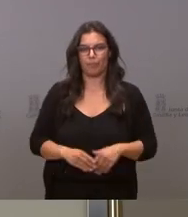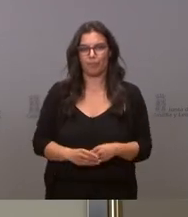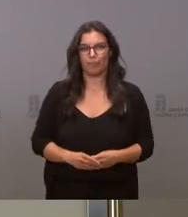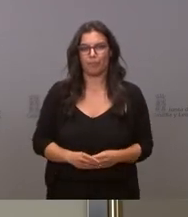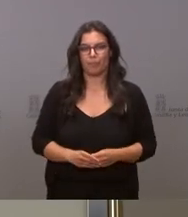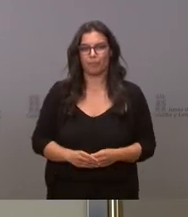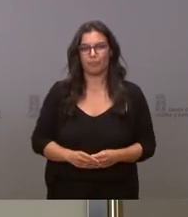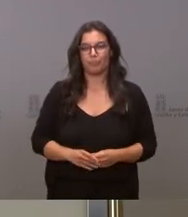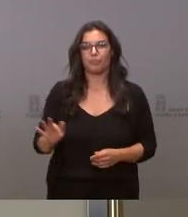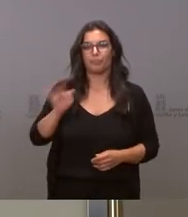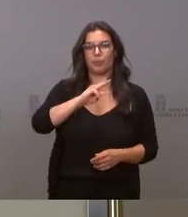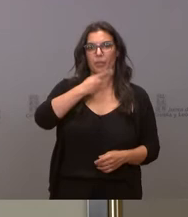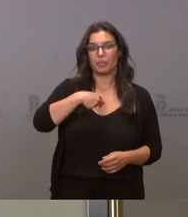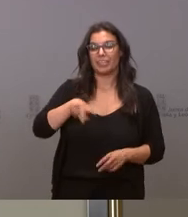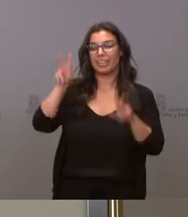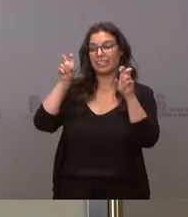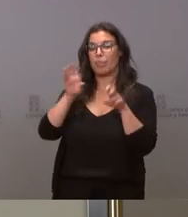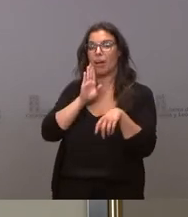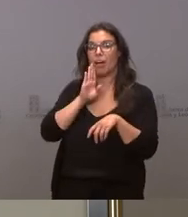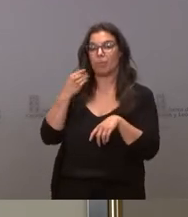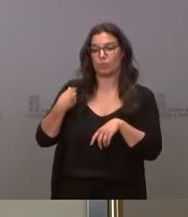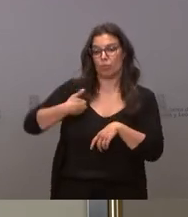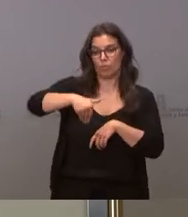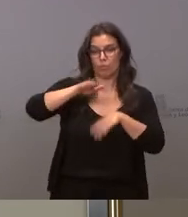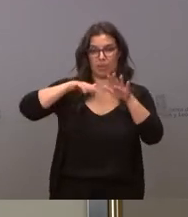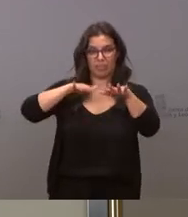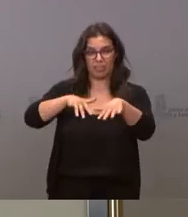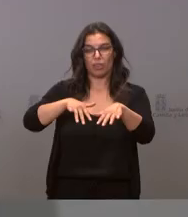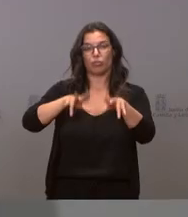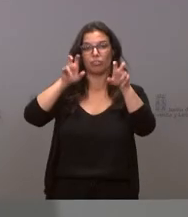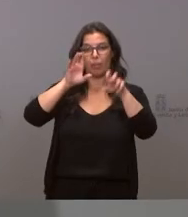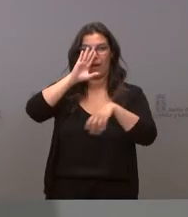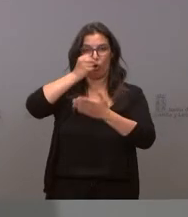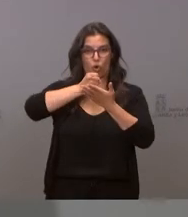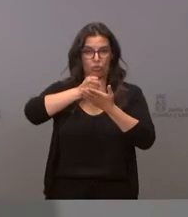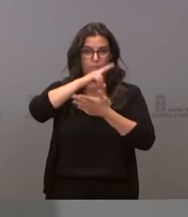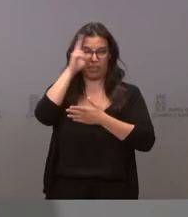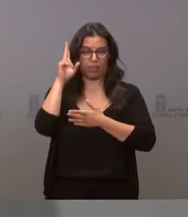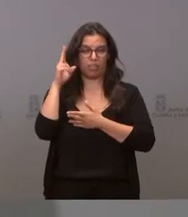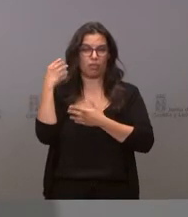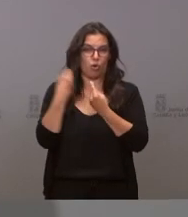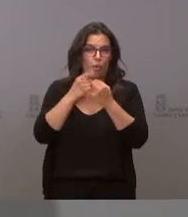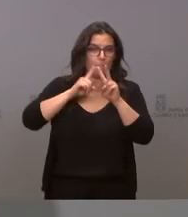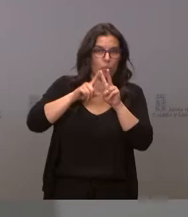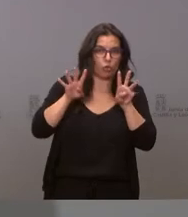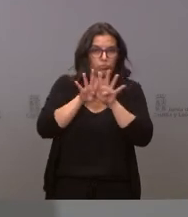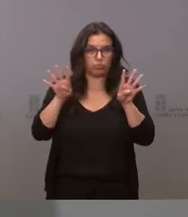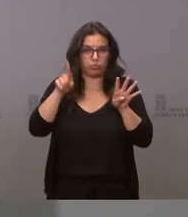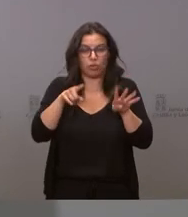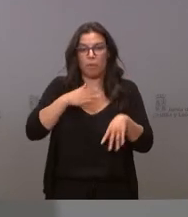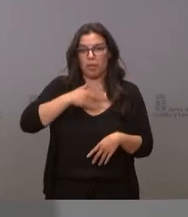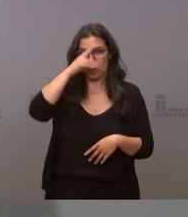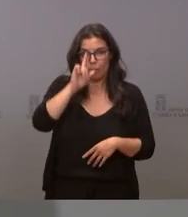asunto de la foto de Colón he de decirle que naturalmente no es que no me preocupa